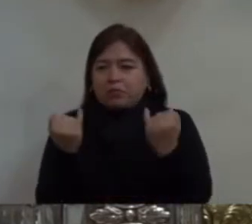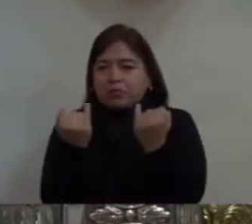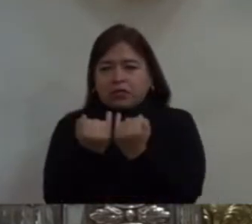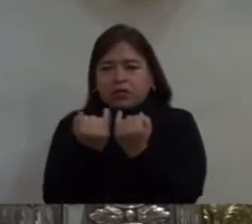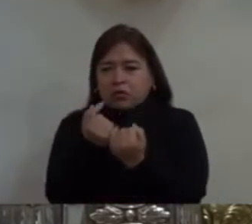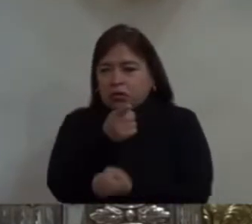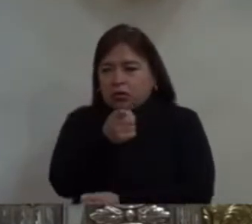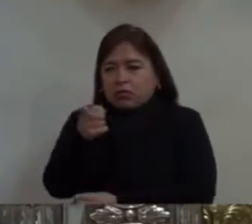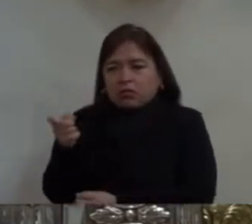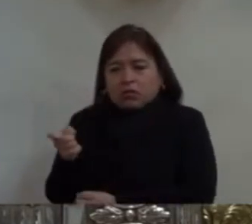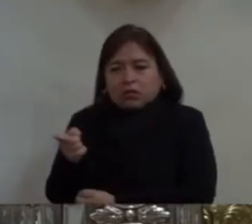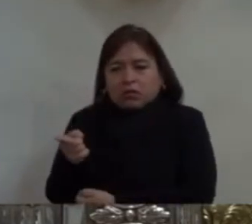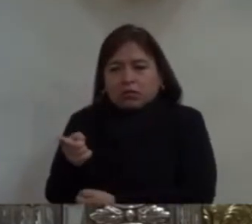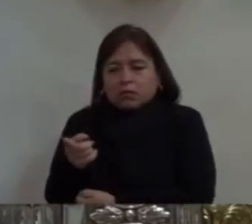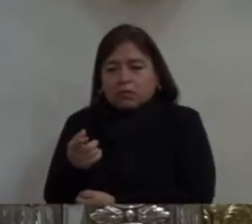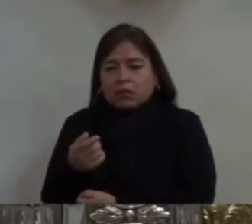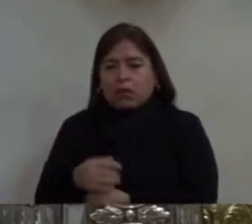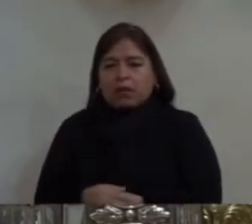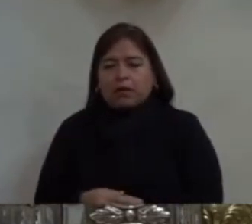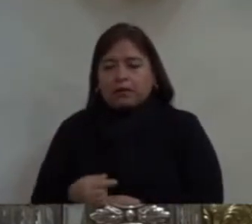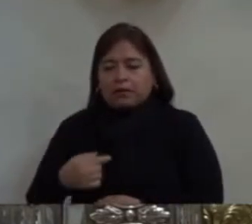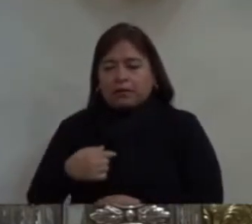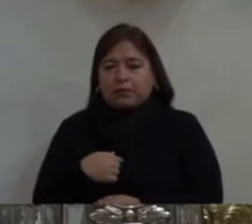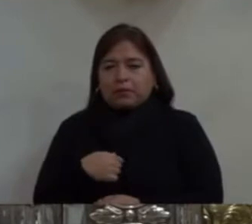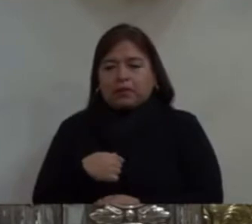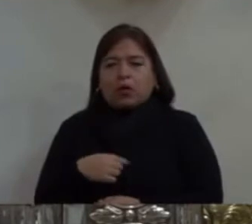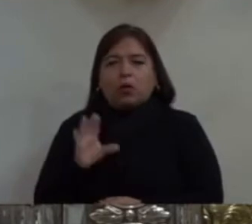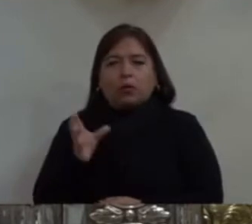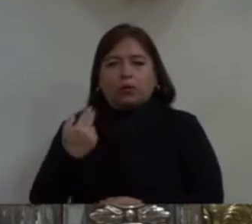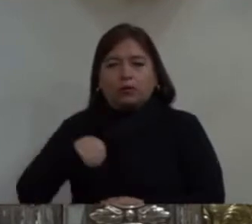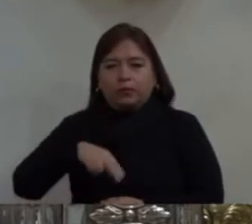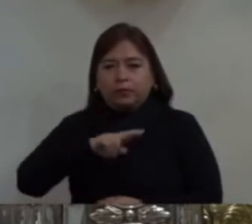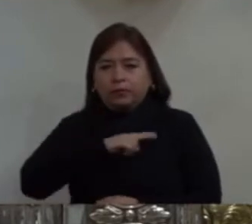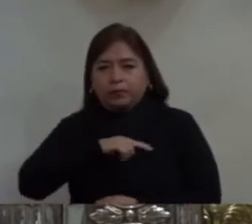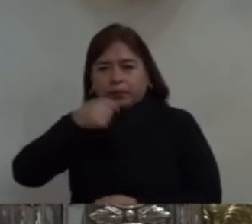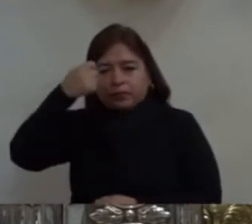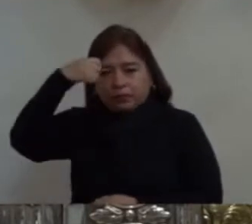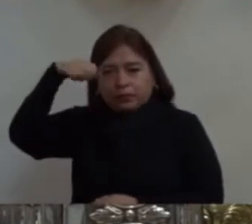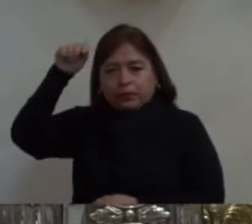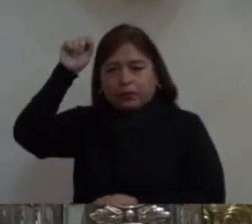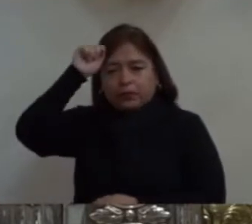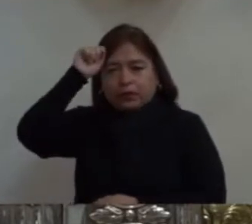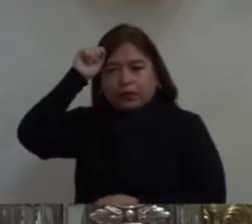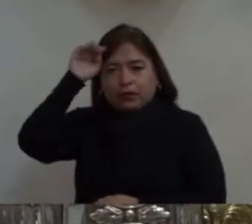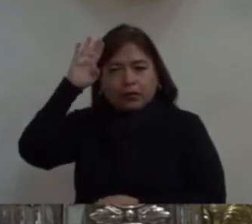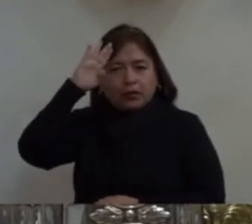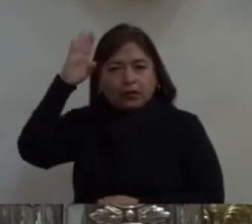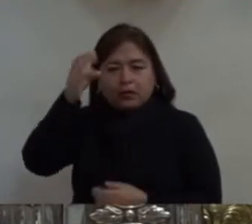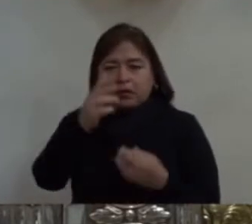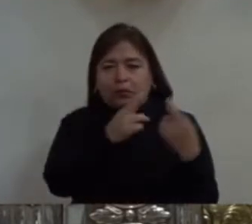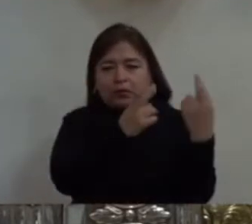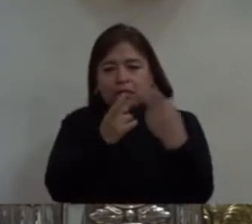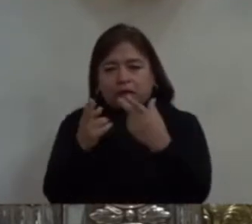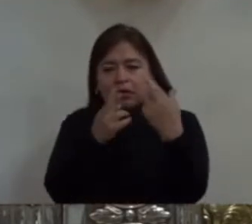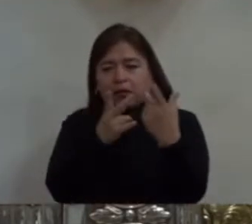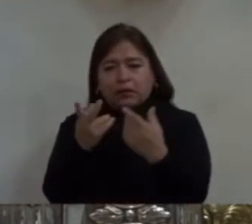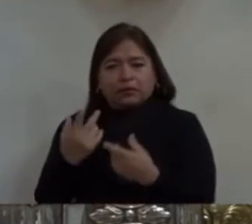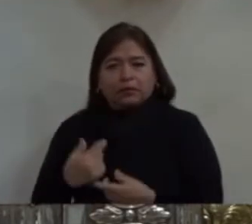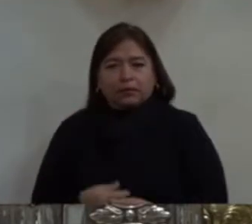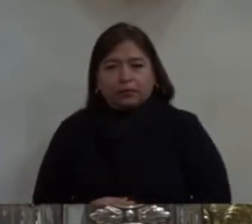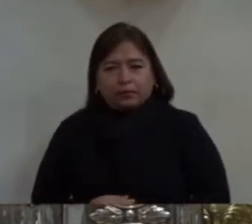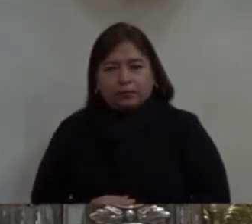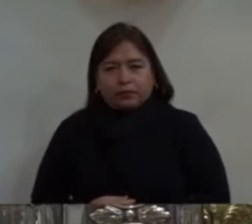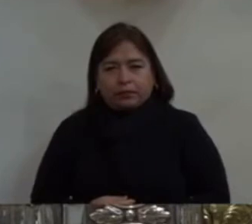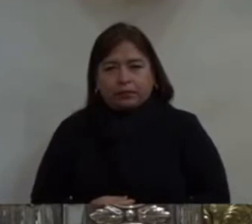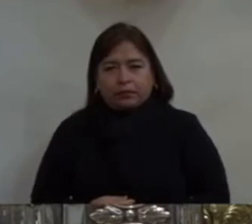ustedes y a mí, el día de nuestro bautismo nos ha regalado el Señor. Nos ha